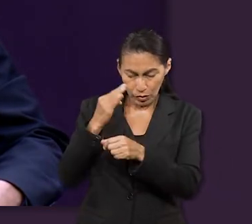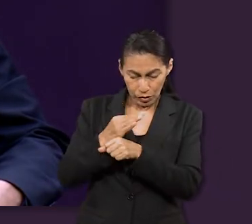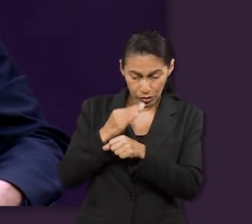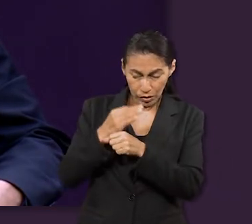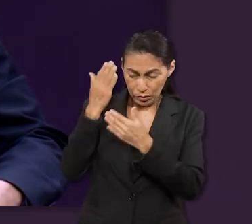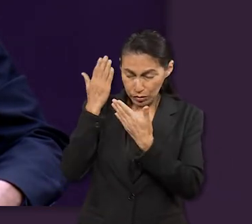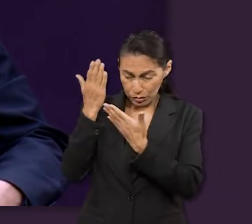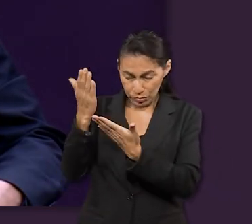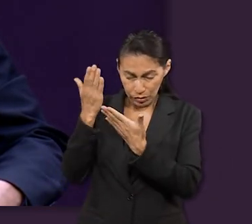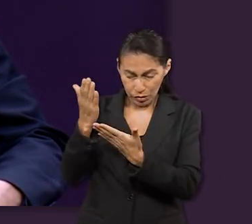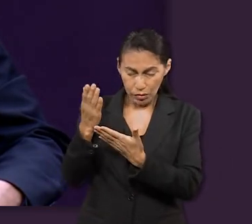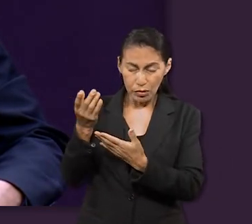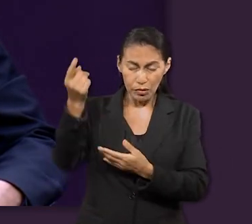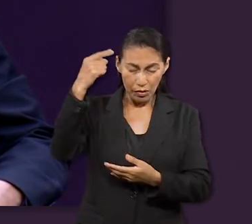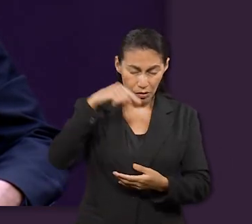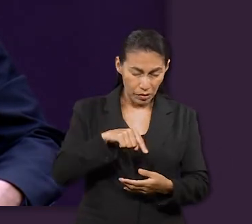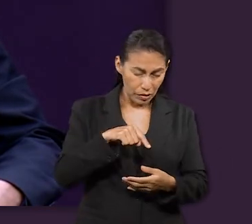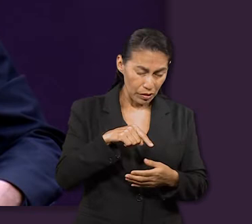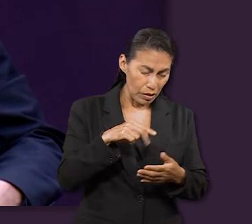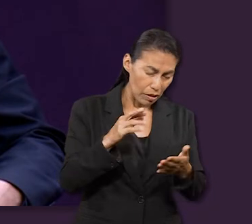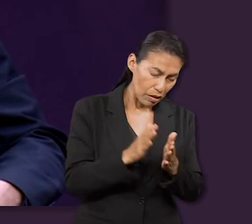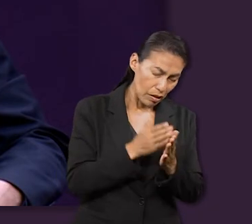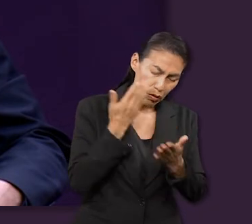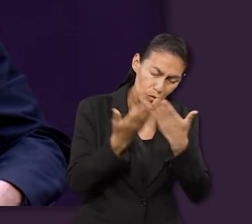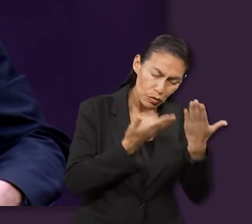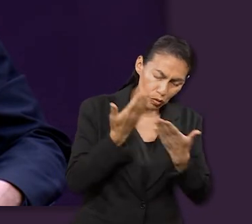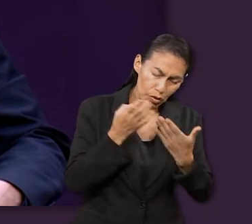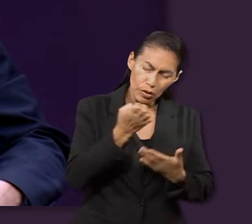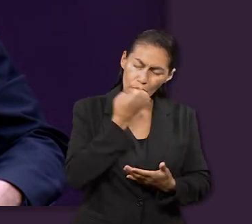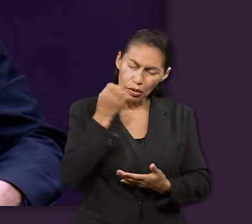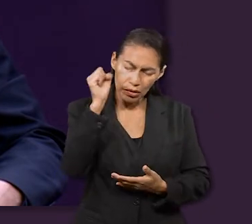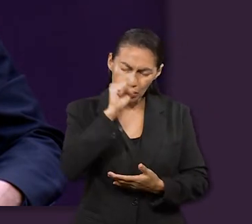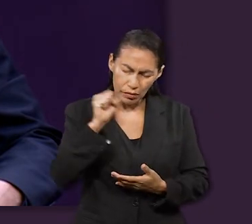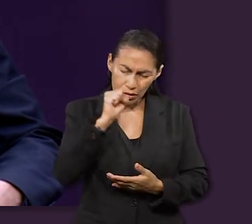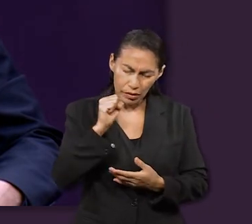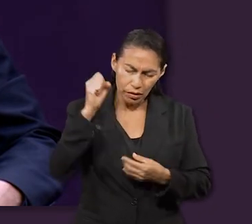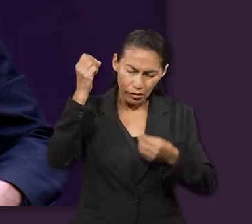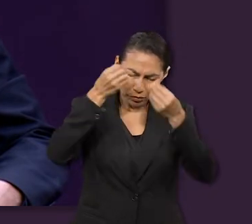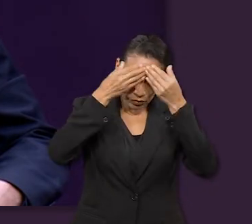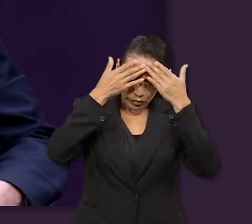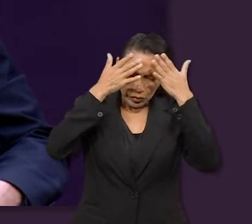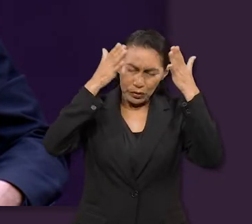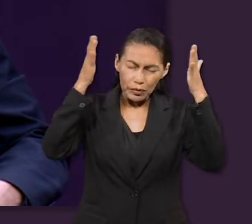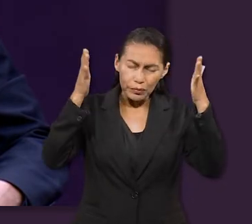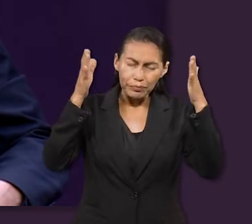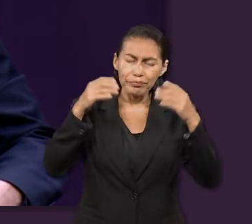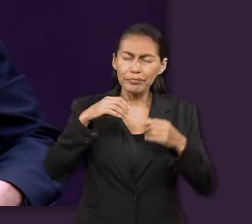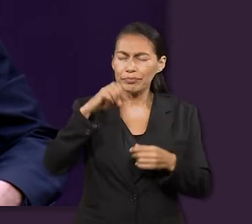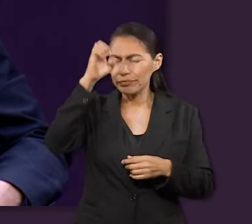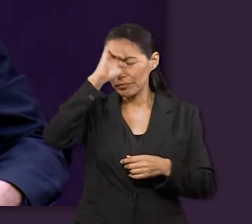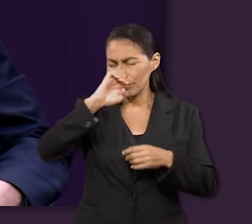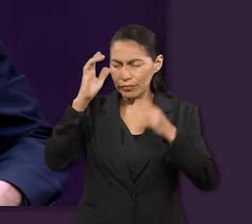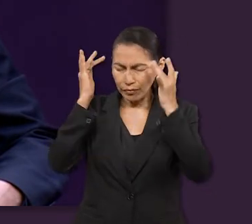Señor, por favor, acompáñanos en el estudio de esta Escuela Sabática. Que tu Espíritu Santo esté con nosotros y que